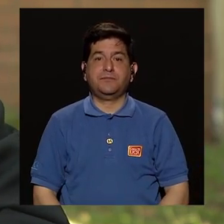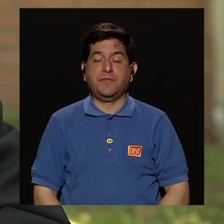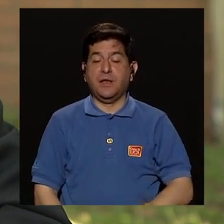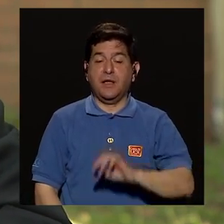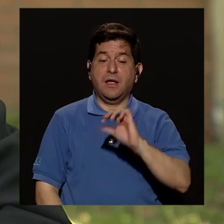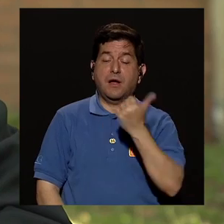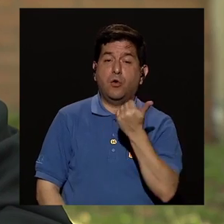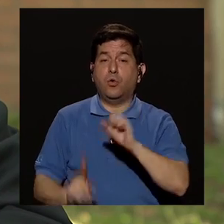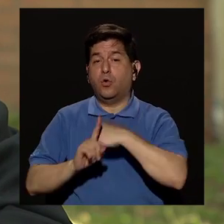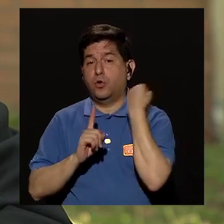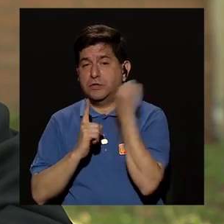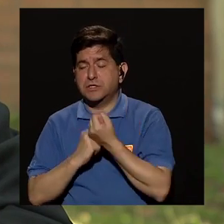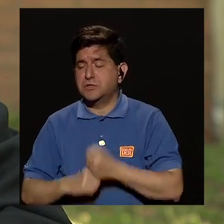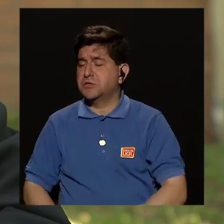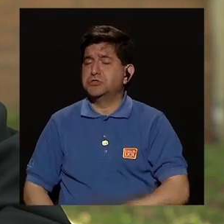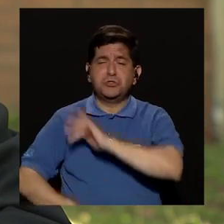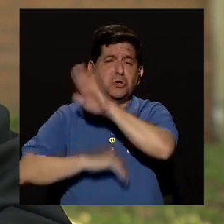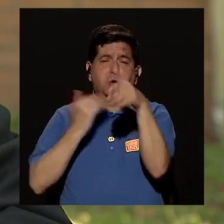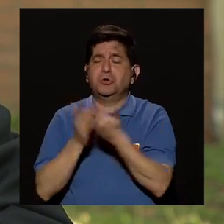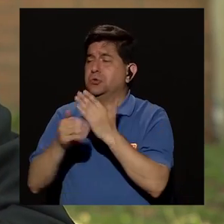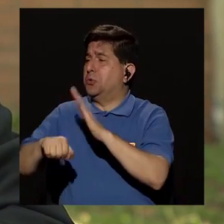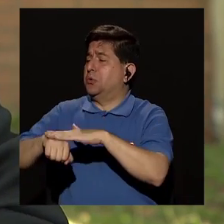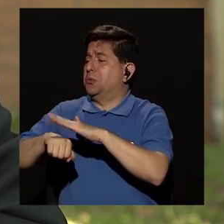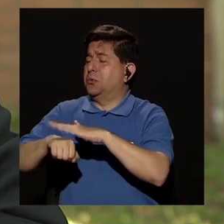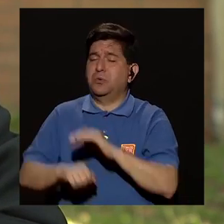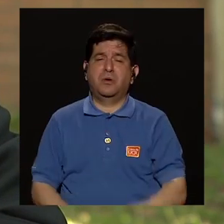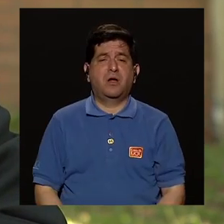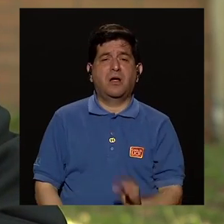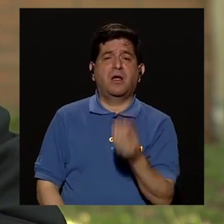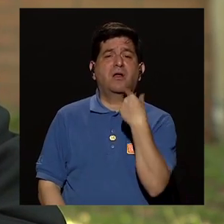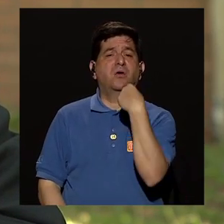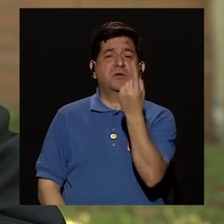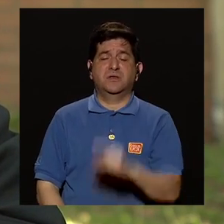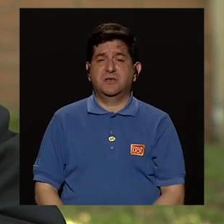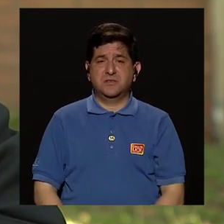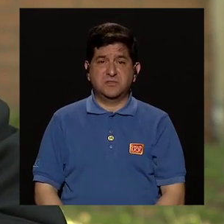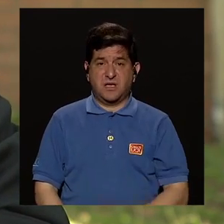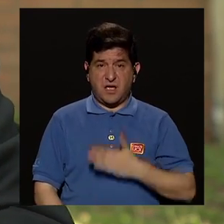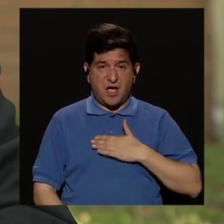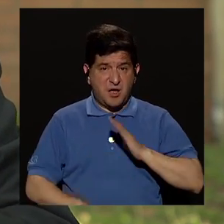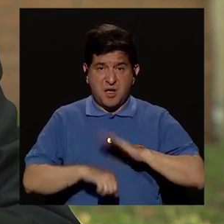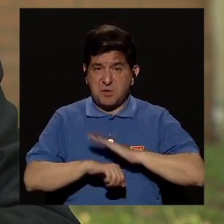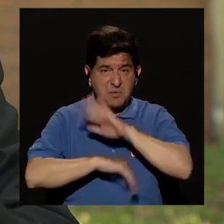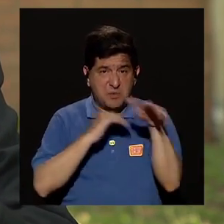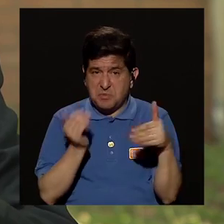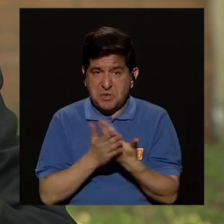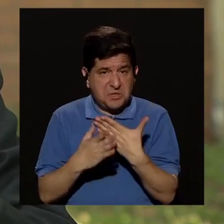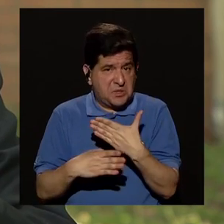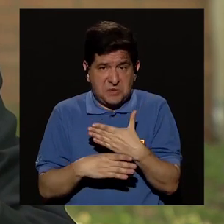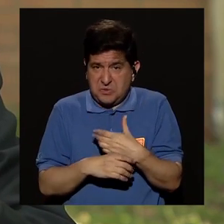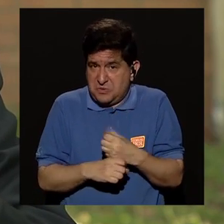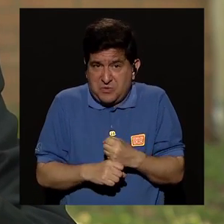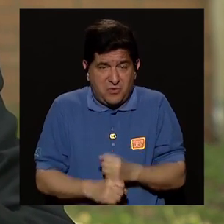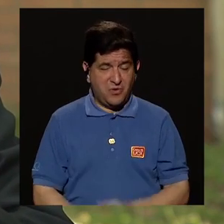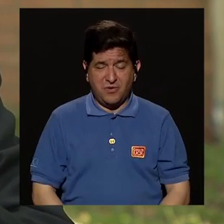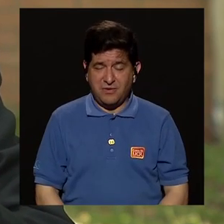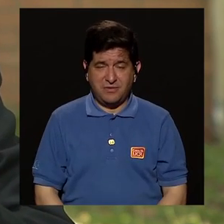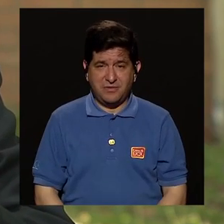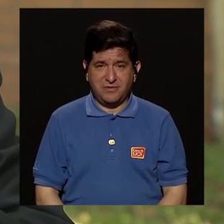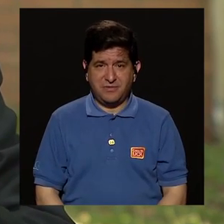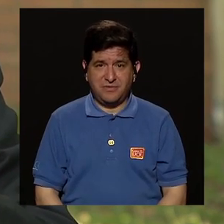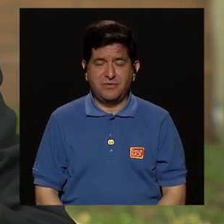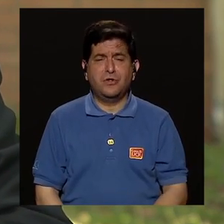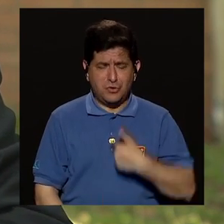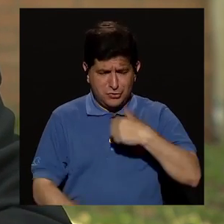cuando estamos en el otro lado y somos sumamente permisivos el adolescente dice a mí me dejan hacer lo que quiera me